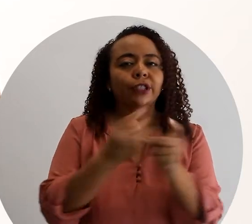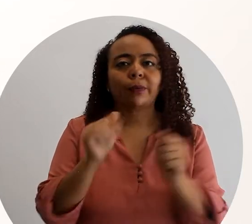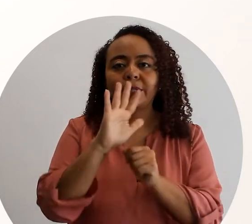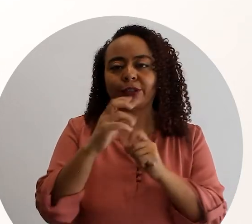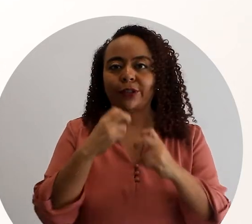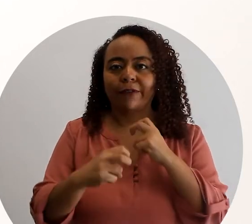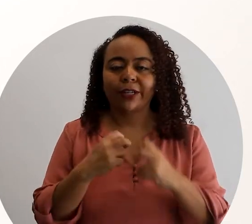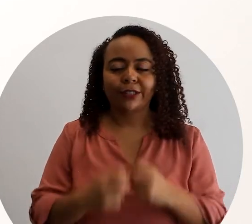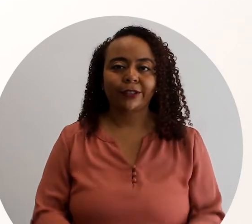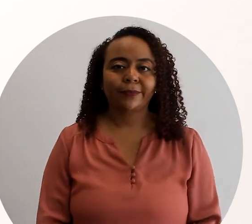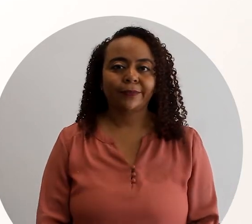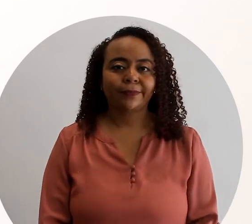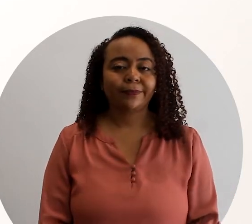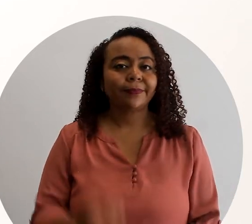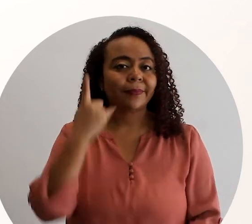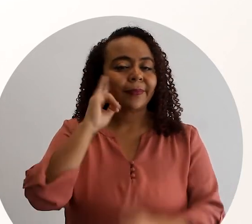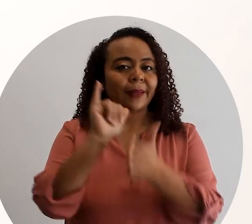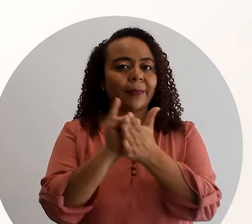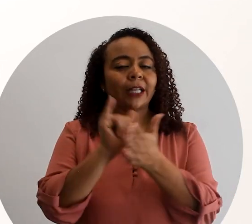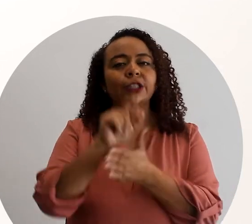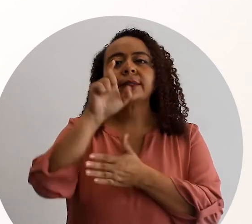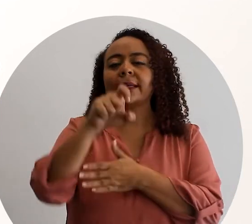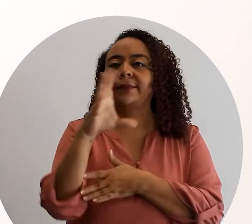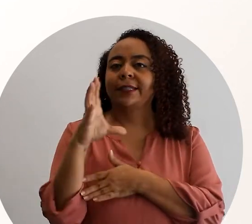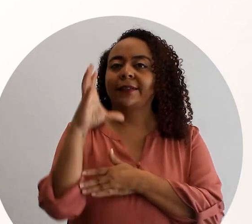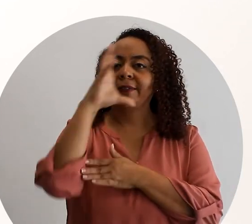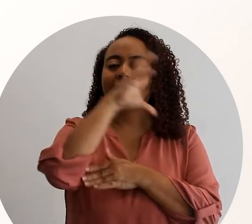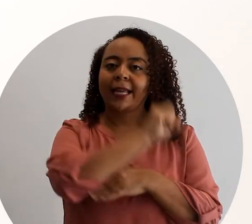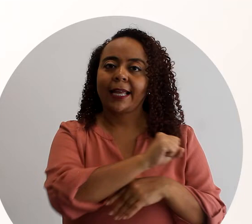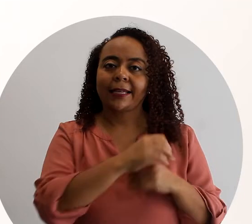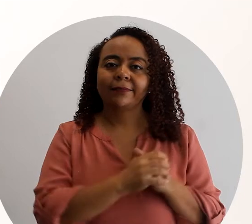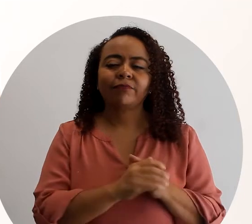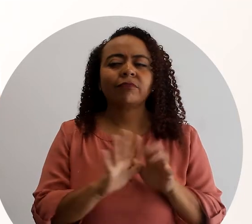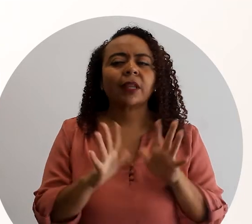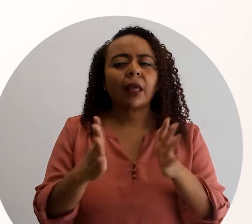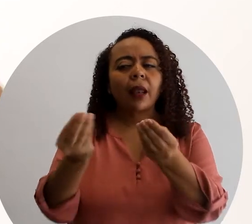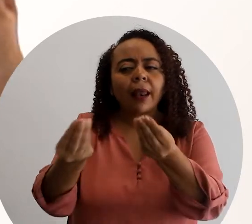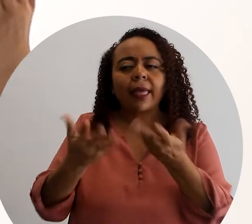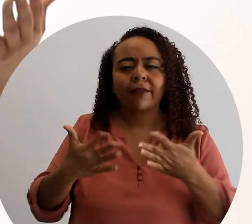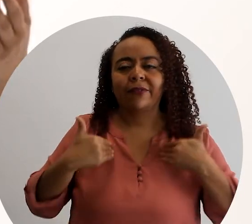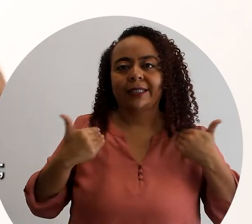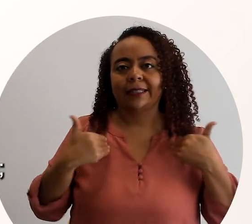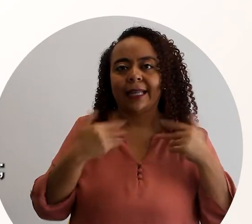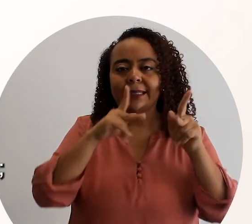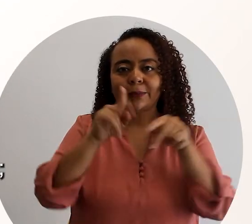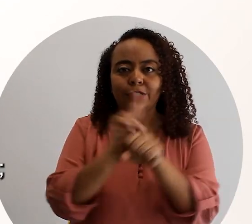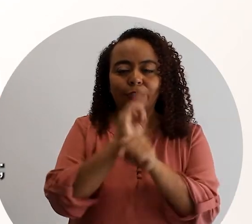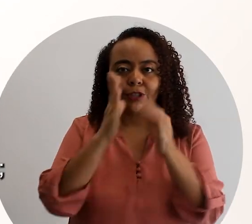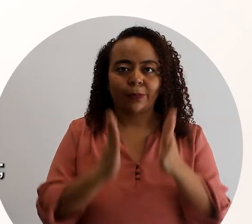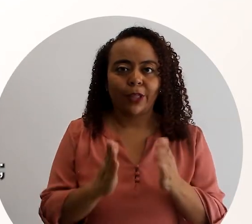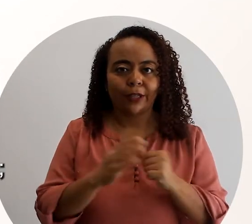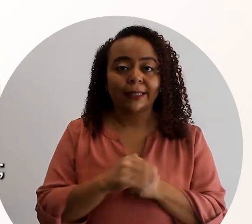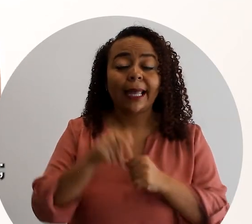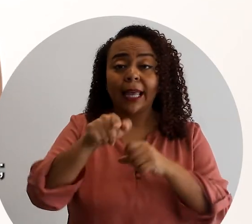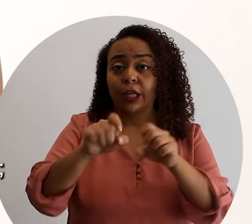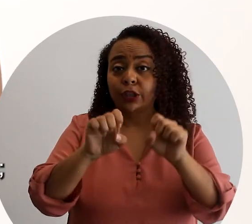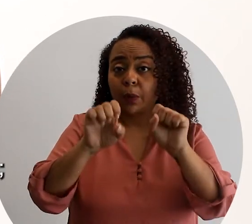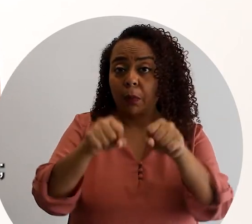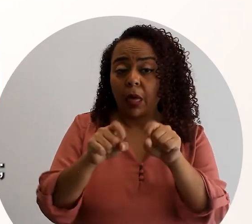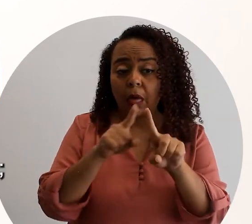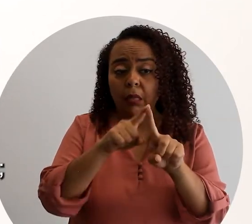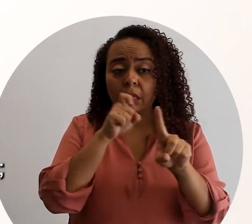de sólo resolver sus conflictos. Para esto tendrán que identificar qué le genera felicidad a las personas